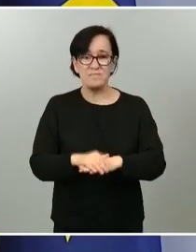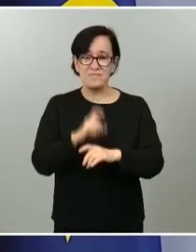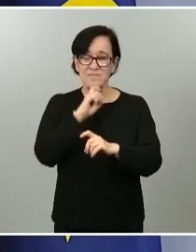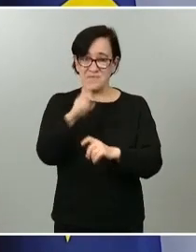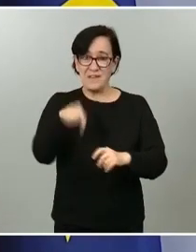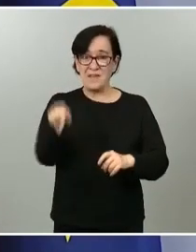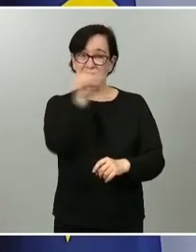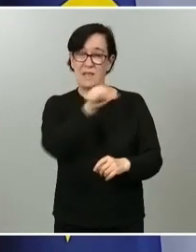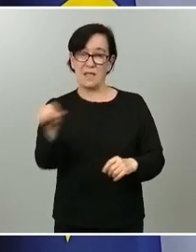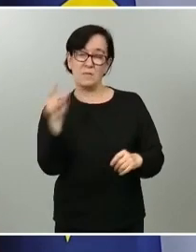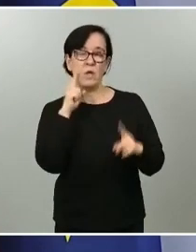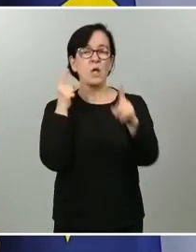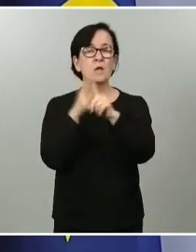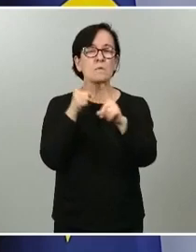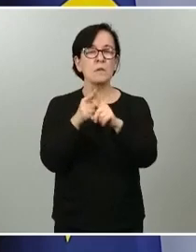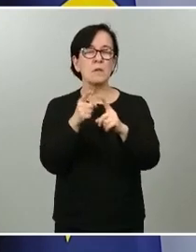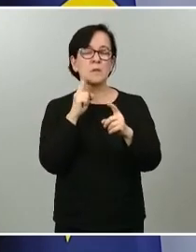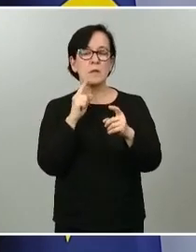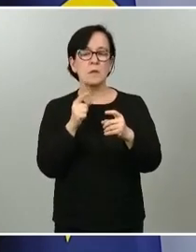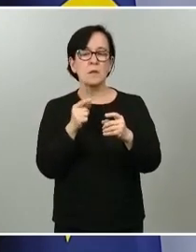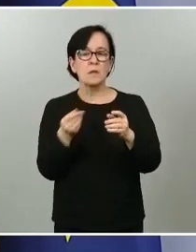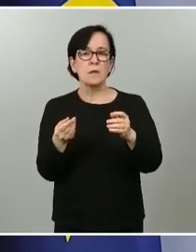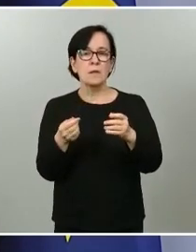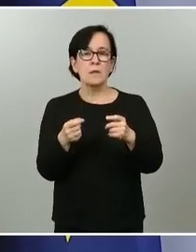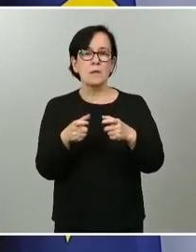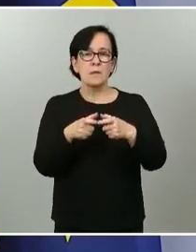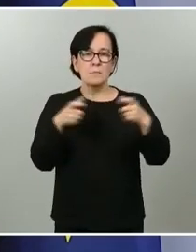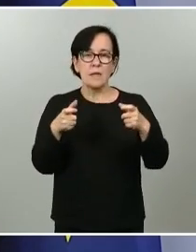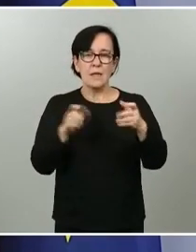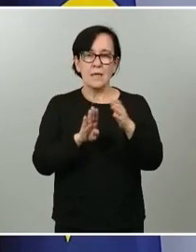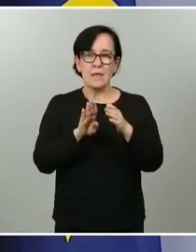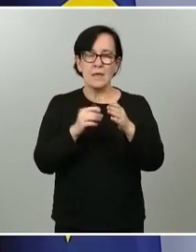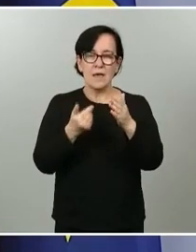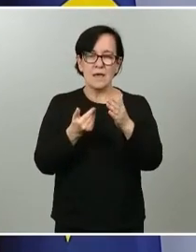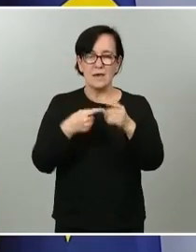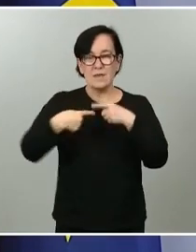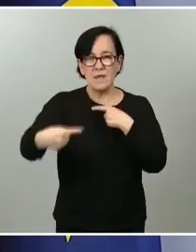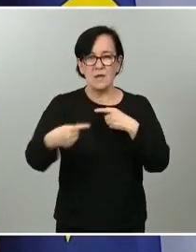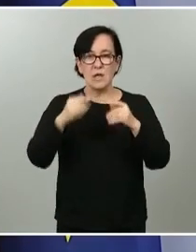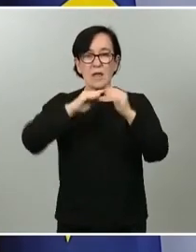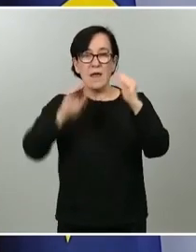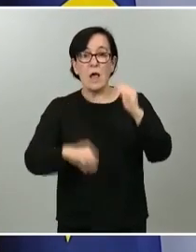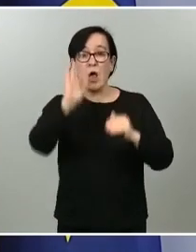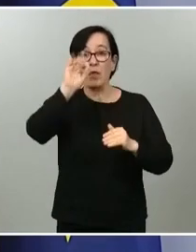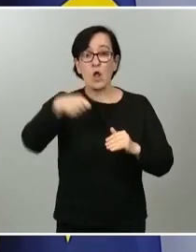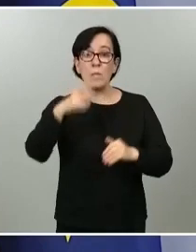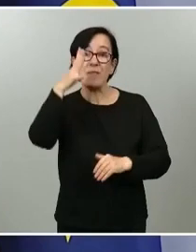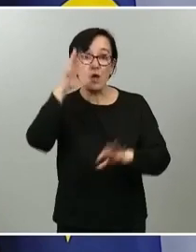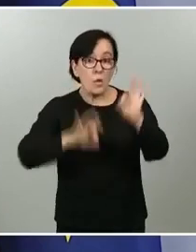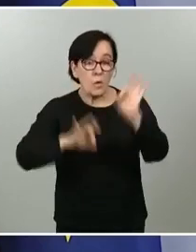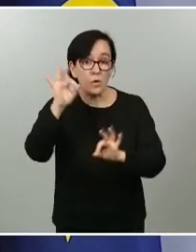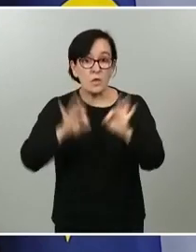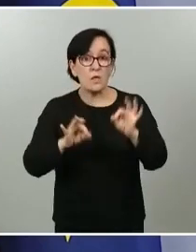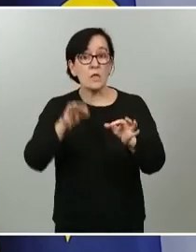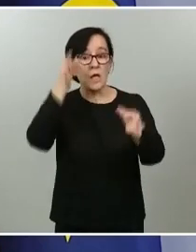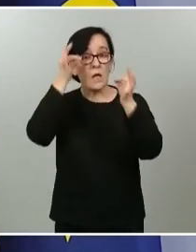teníamos el objetivo de tener incrementos diarios de nuevos contagiados por debajo del 0,5 por ciento y el dato de hoy es del